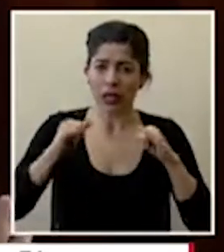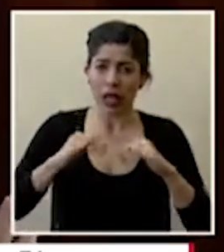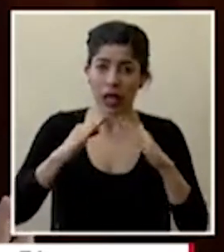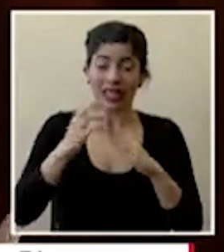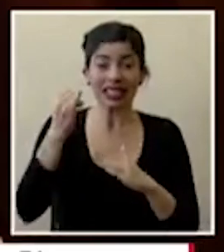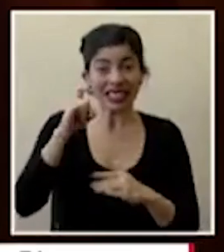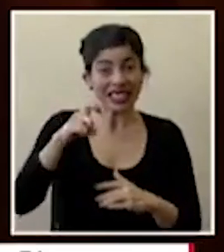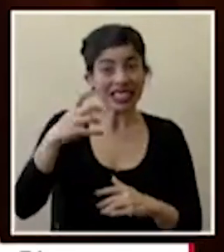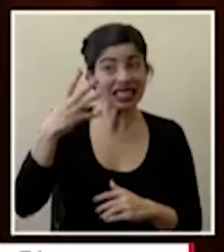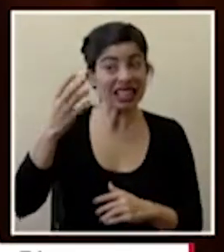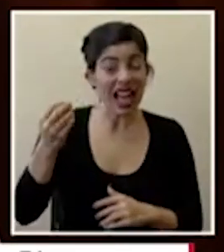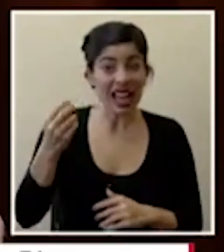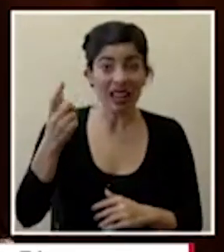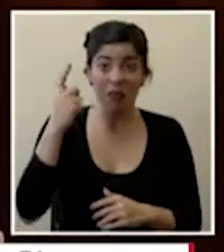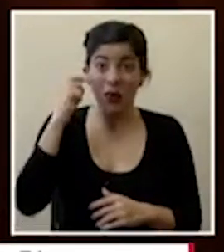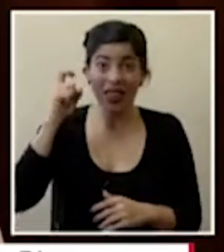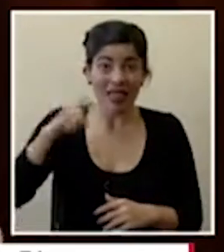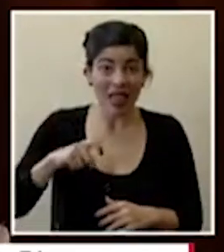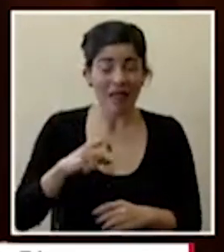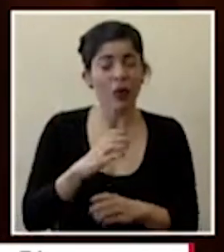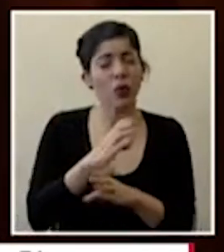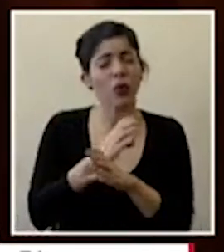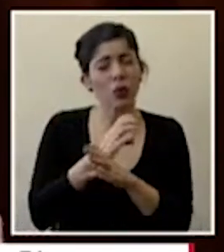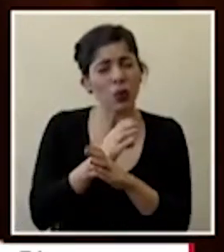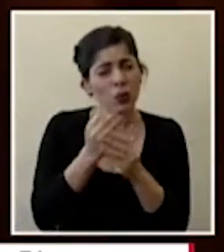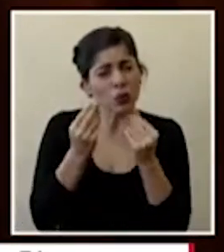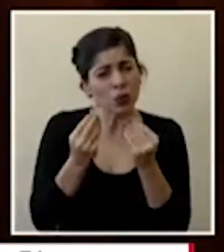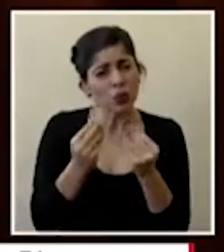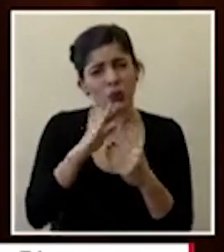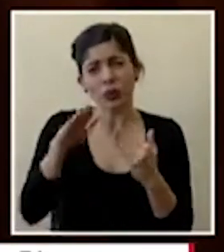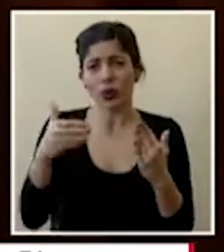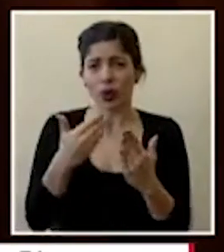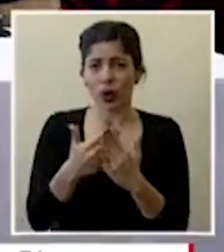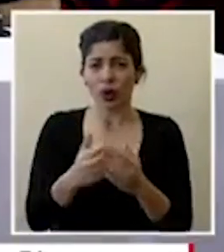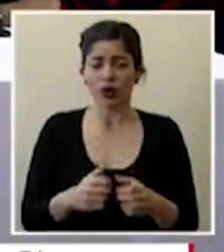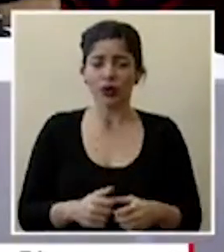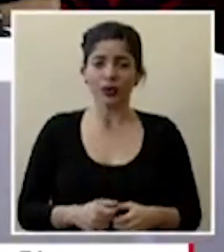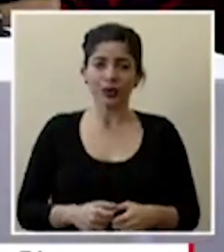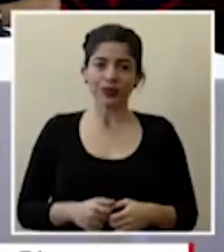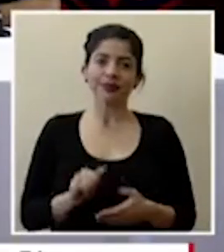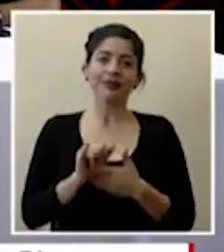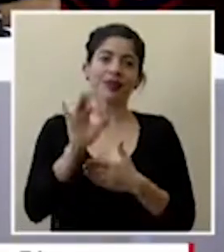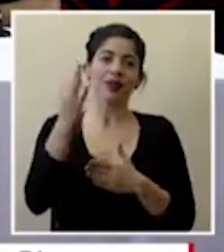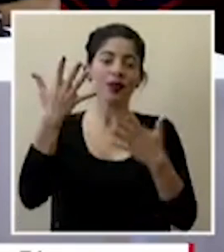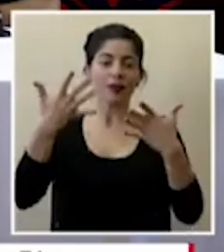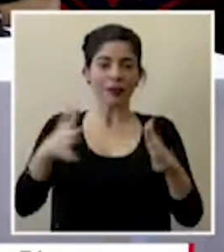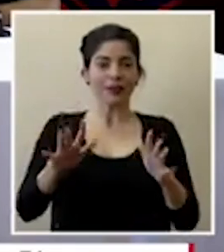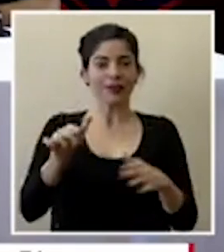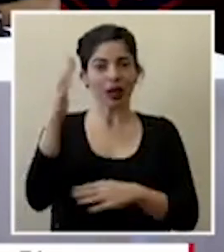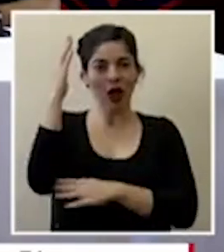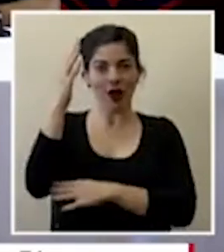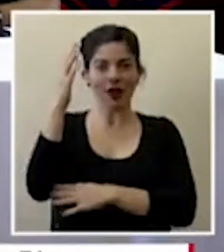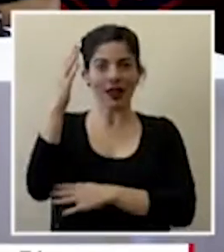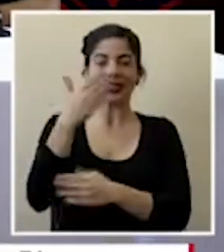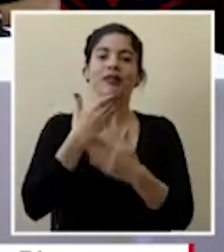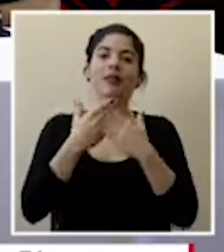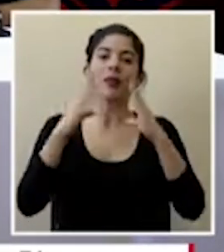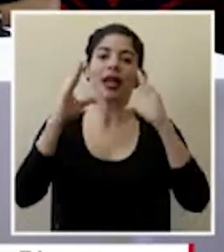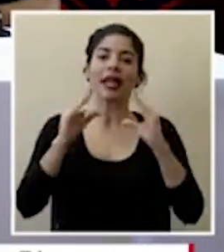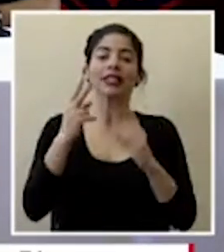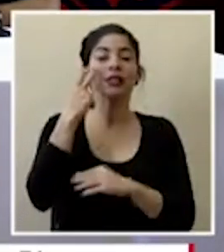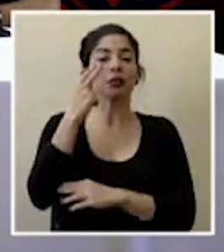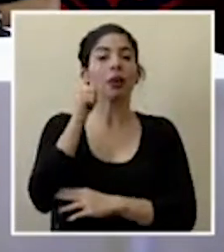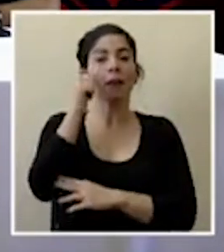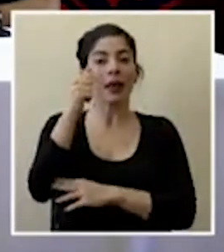tenemos que salir porque no hay otra cuidémonos mucho todos y todas de esta forma damos por concluida la conferencia buenas tardes